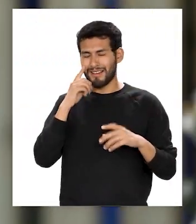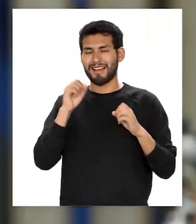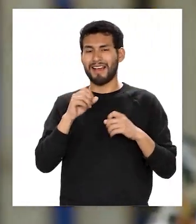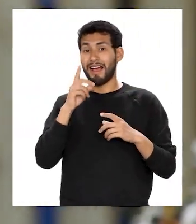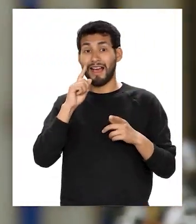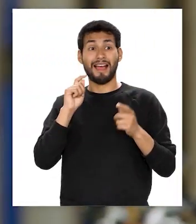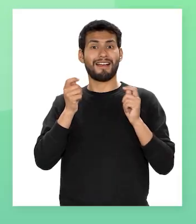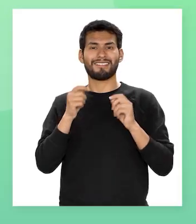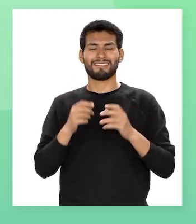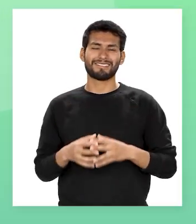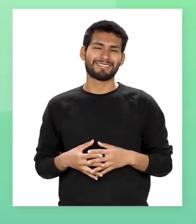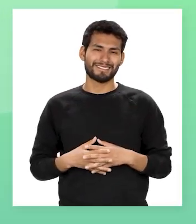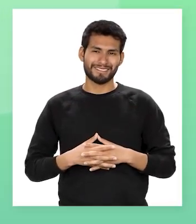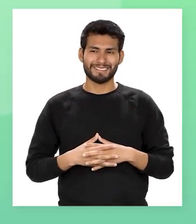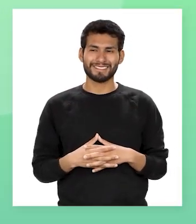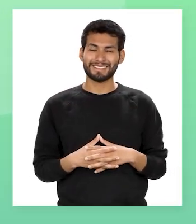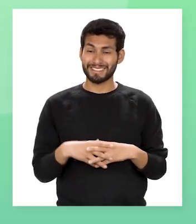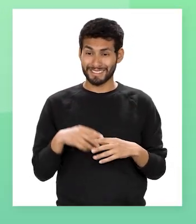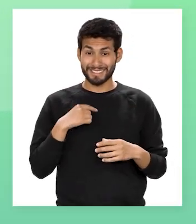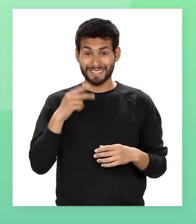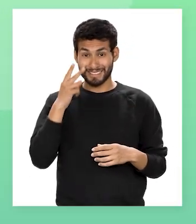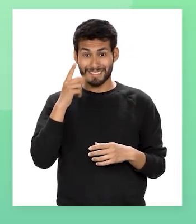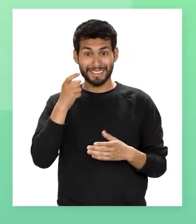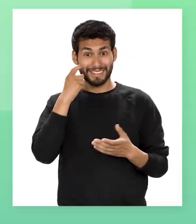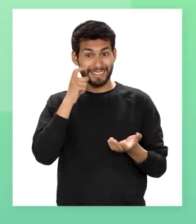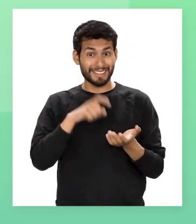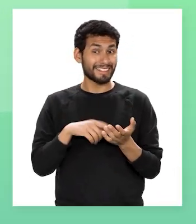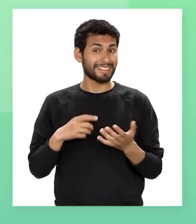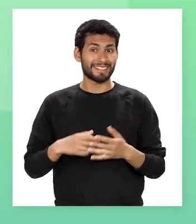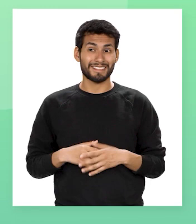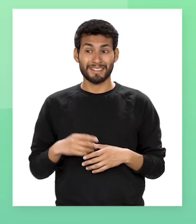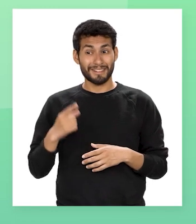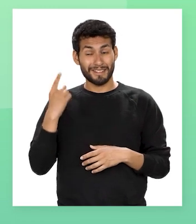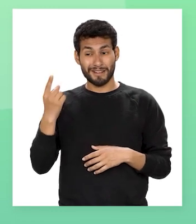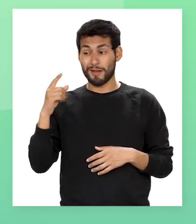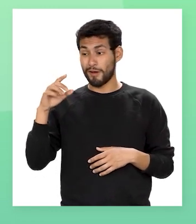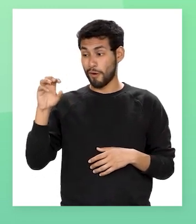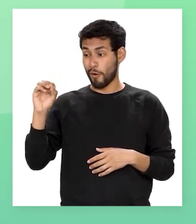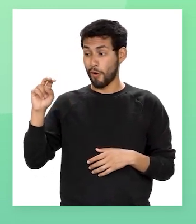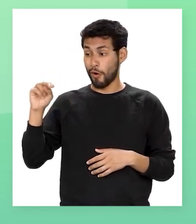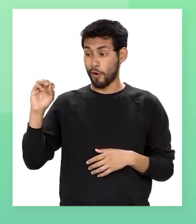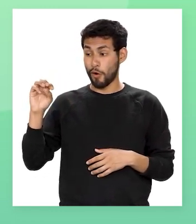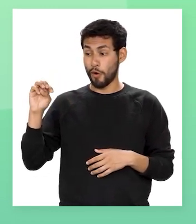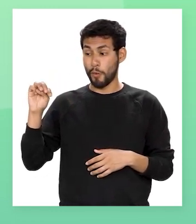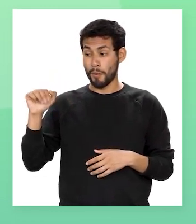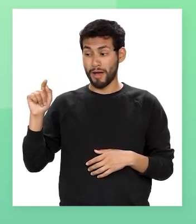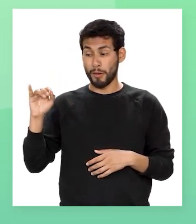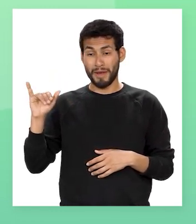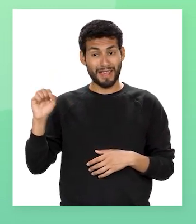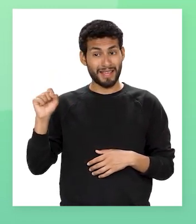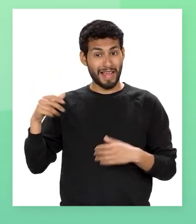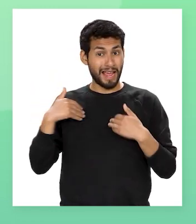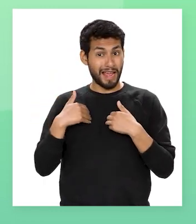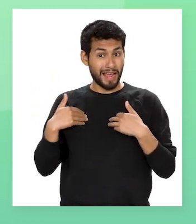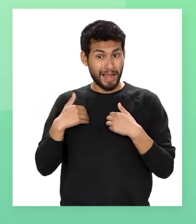con su uso A partir de lo que hemos visto Se habrán dado cuenta que no solo existen las onomatopeias de los animales como